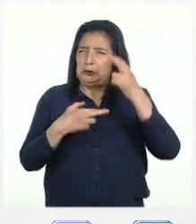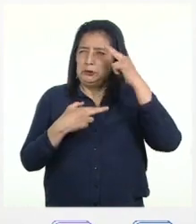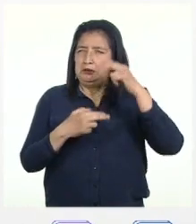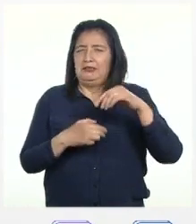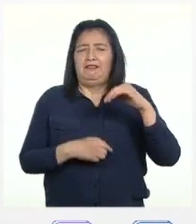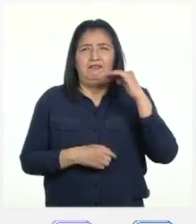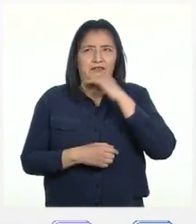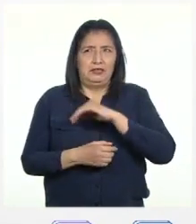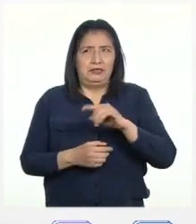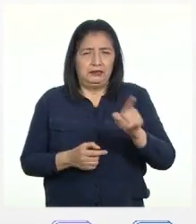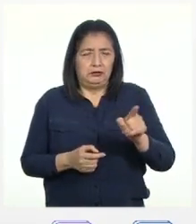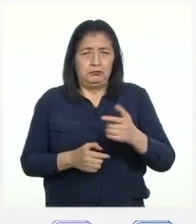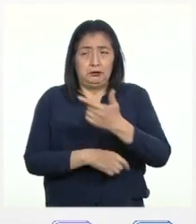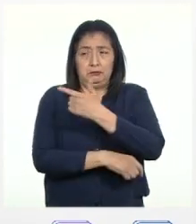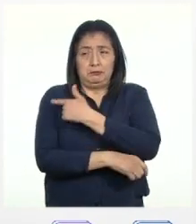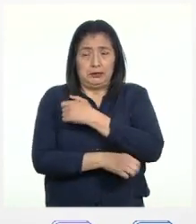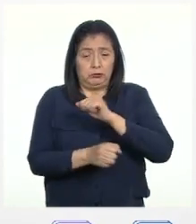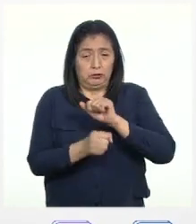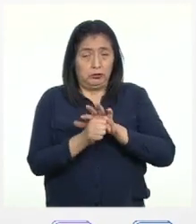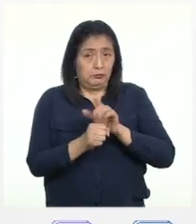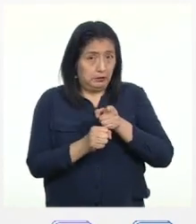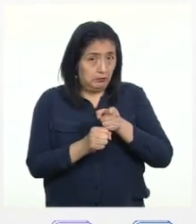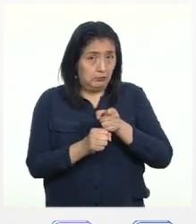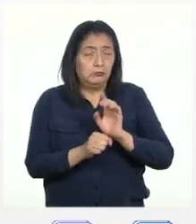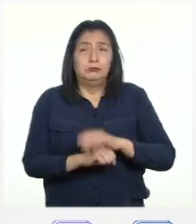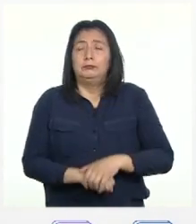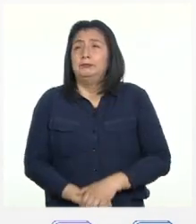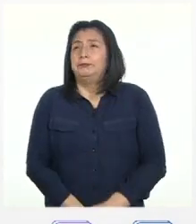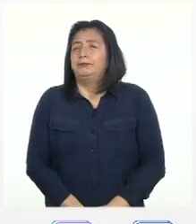falsas sobre las vacunas y el COVID-19?